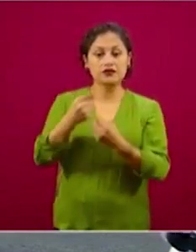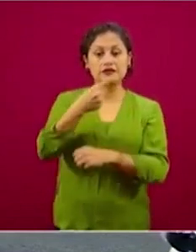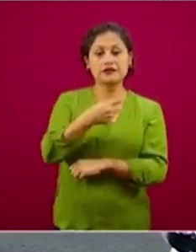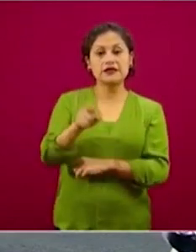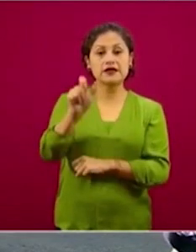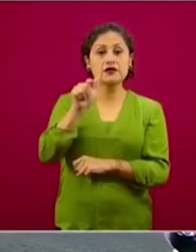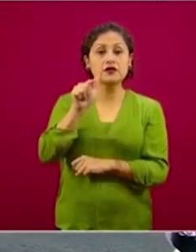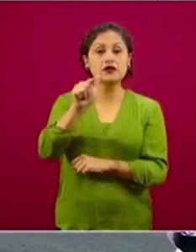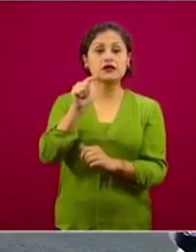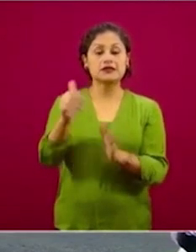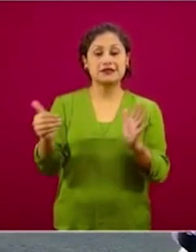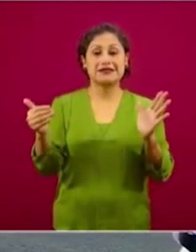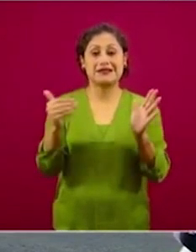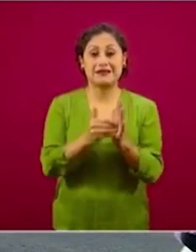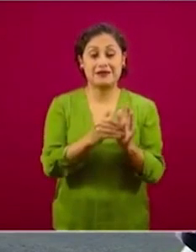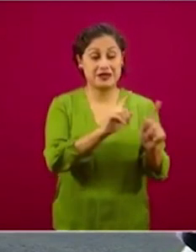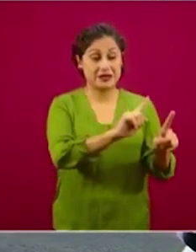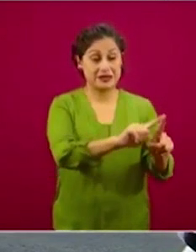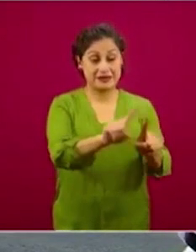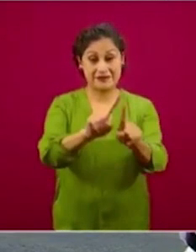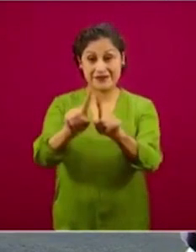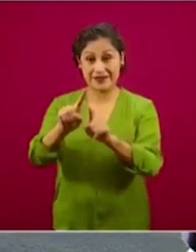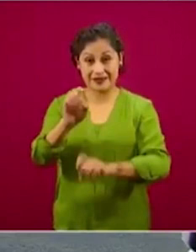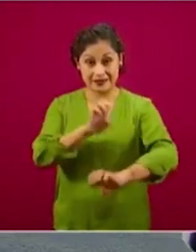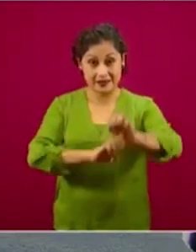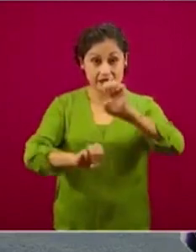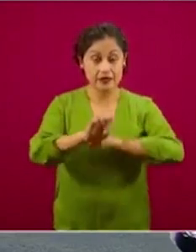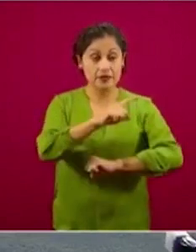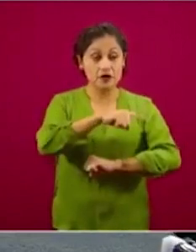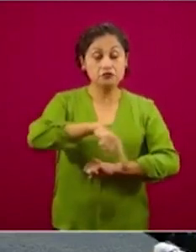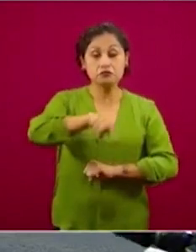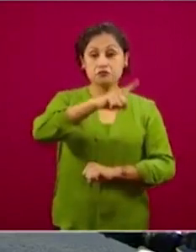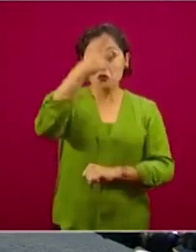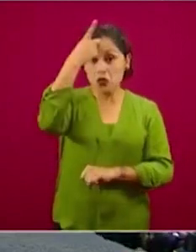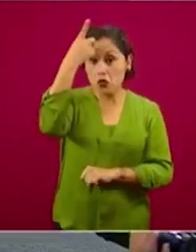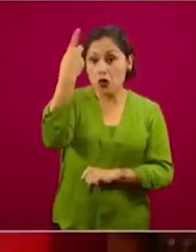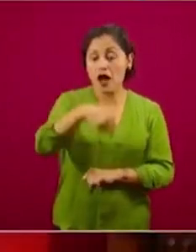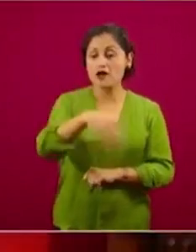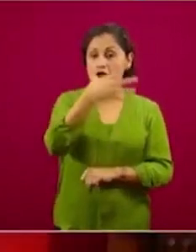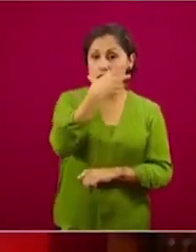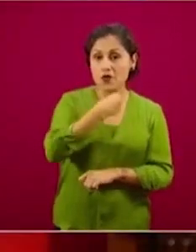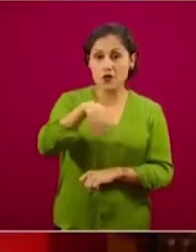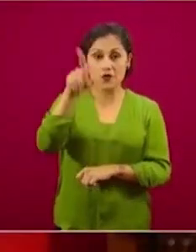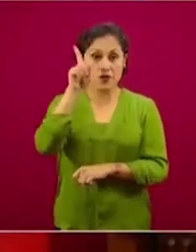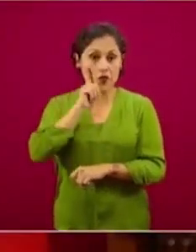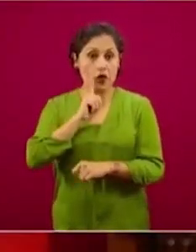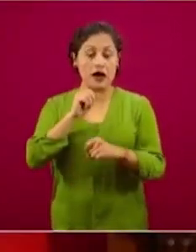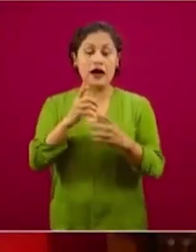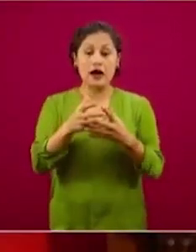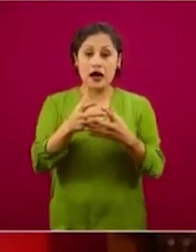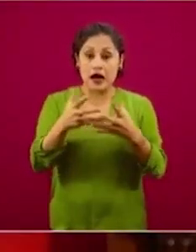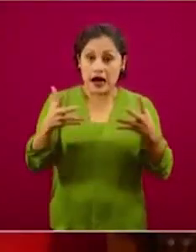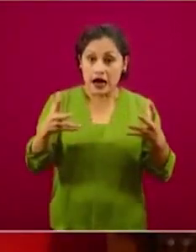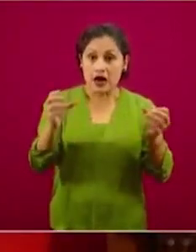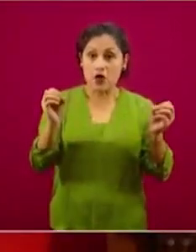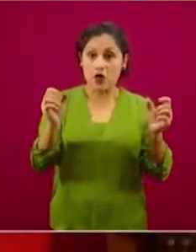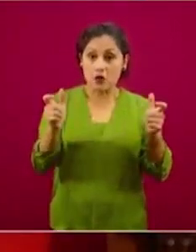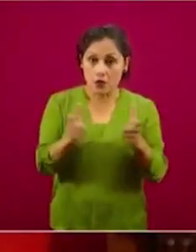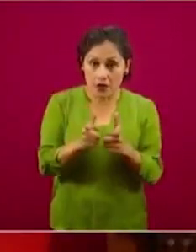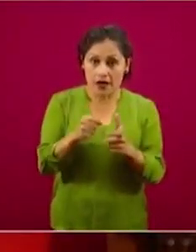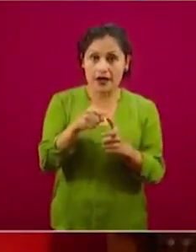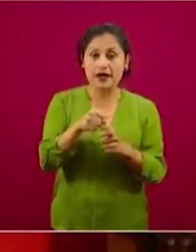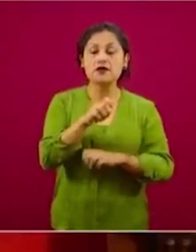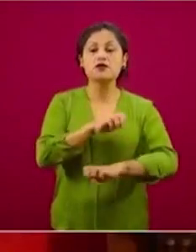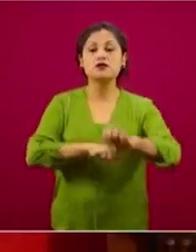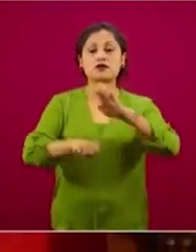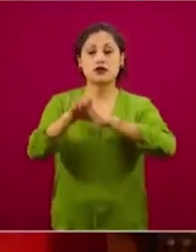117 mil personas, hombres y mujeres, empresarios, sobre todo pequeños pero grandes empresarios que han